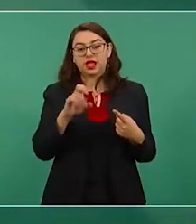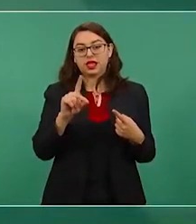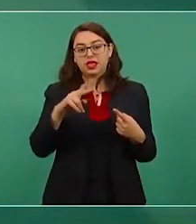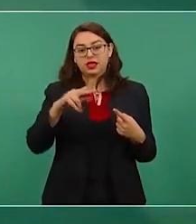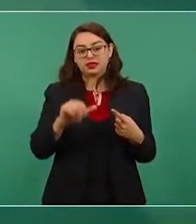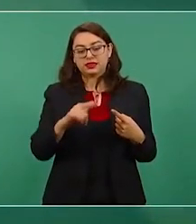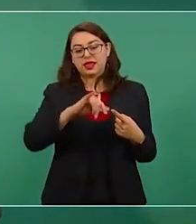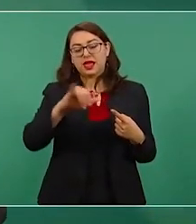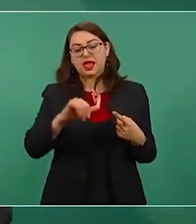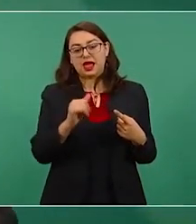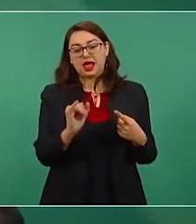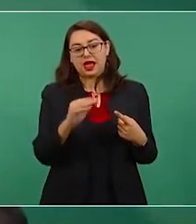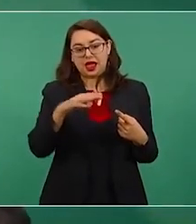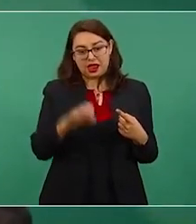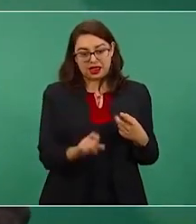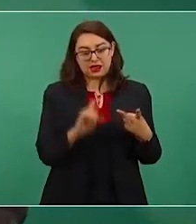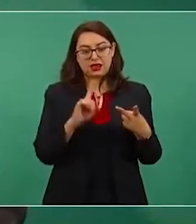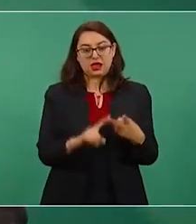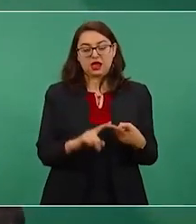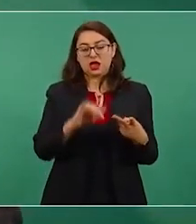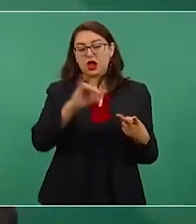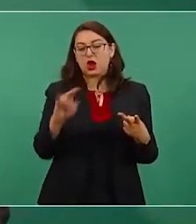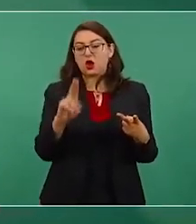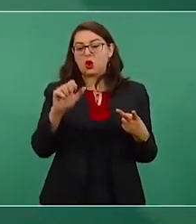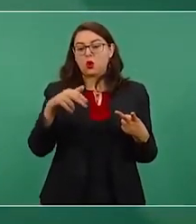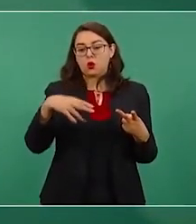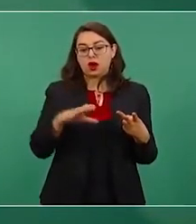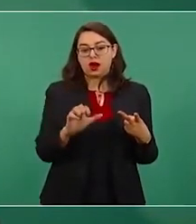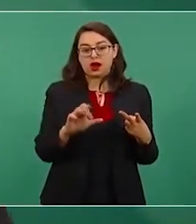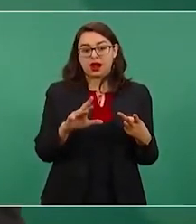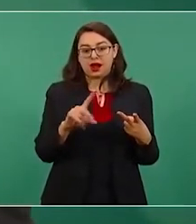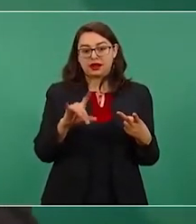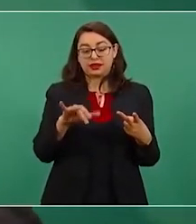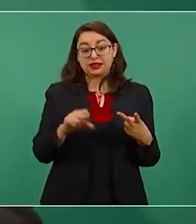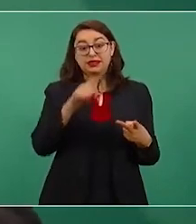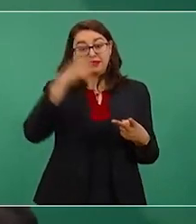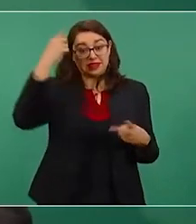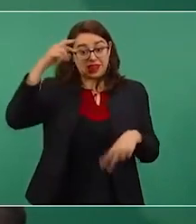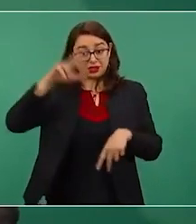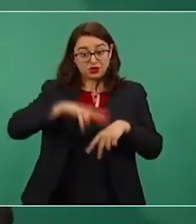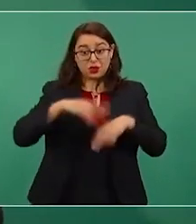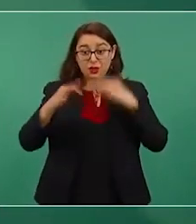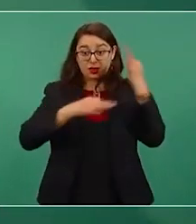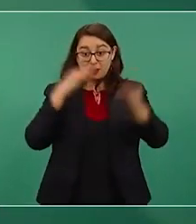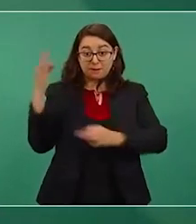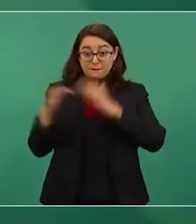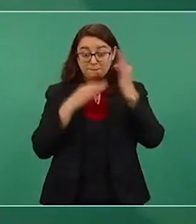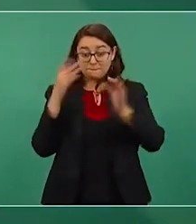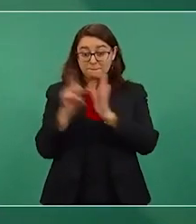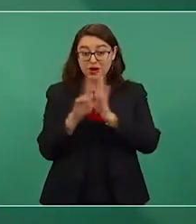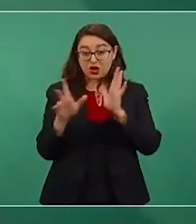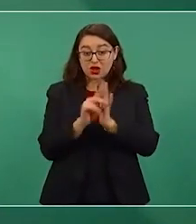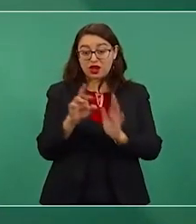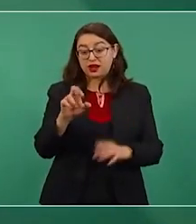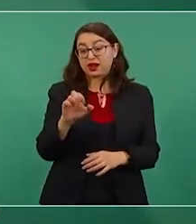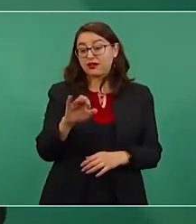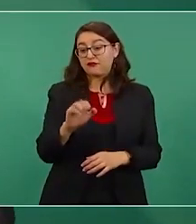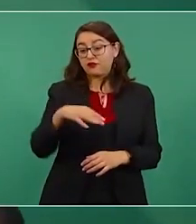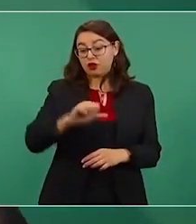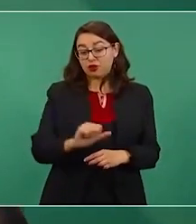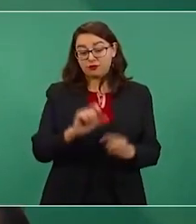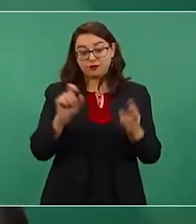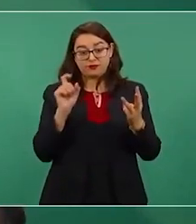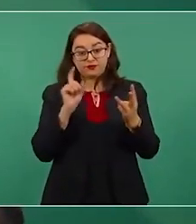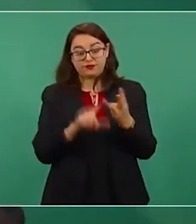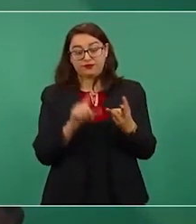de México Evalúa, Juan Pardinas, del INCO y director del periódico Reforma, y Ana Laura Magaloni,